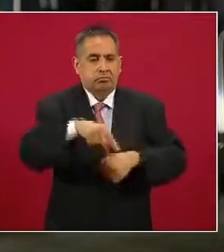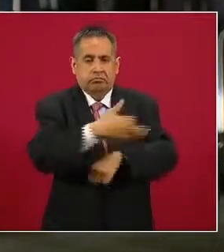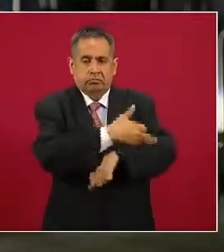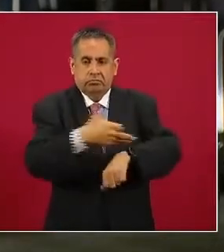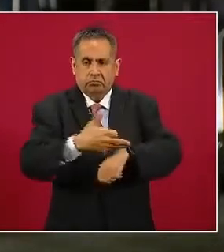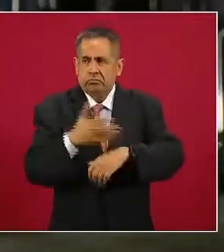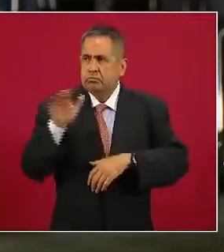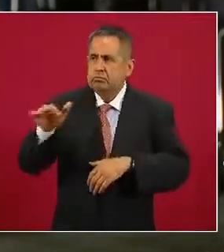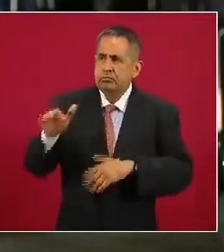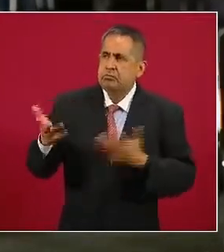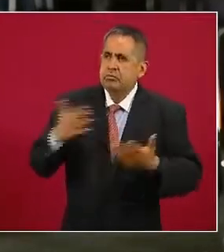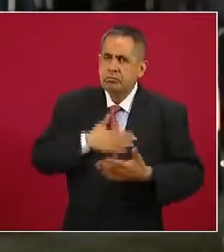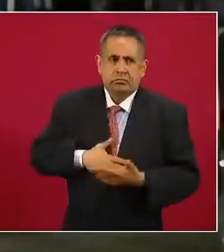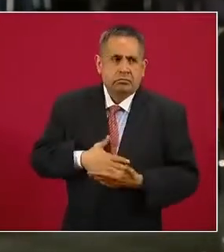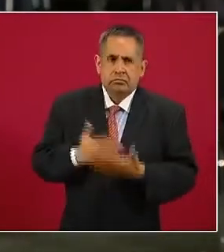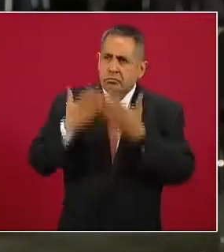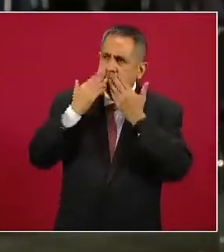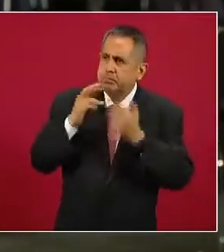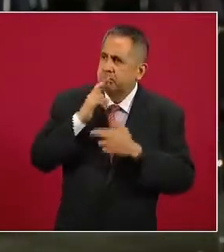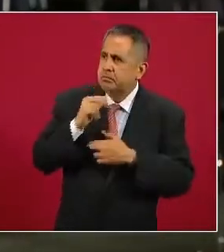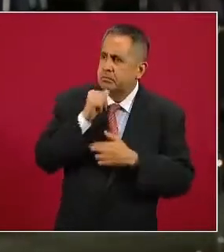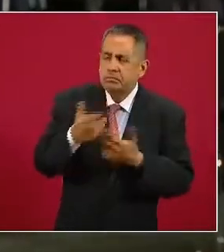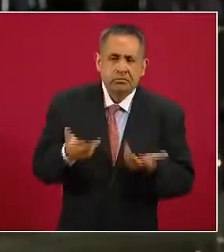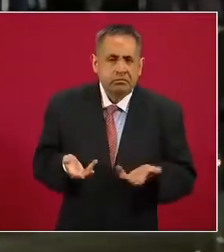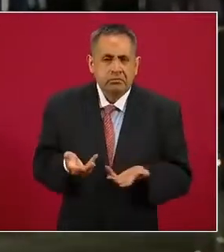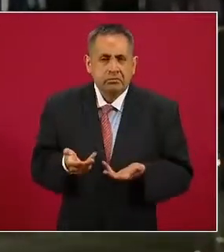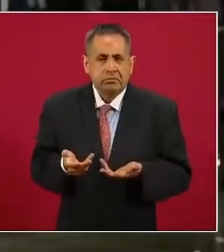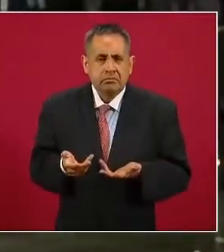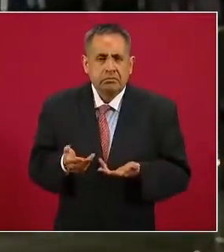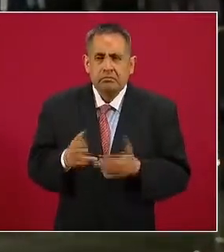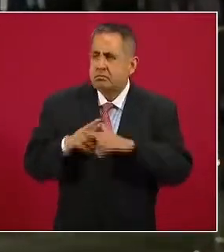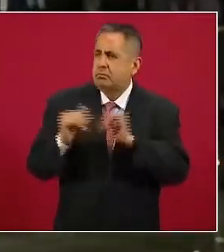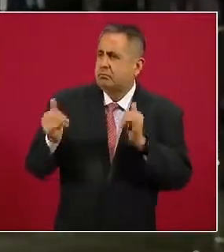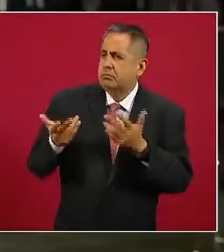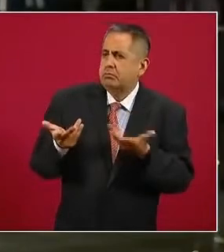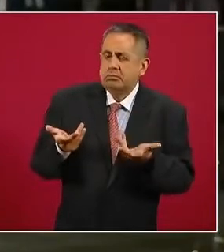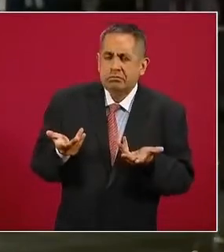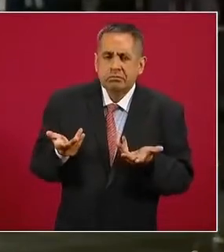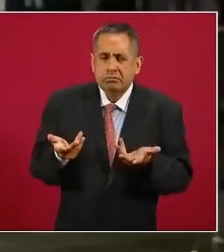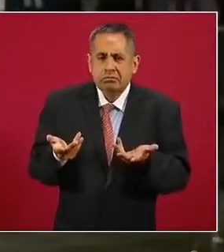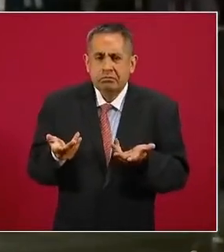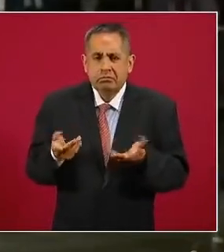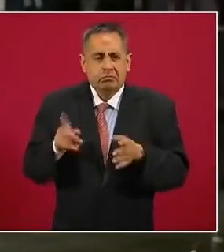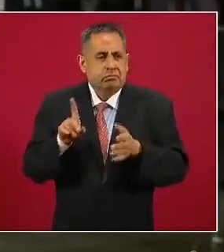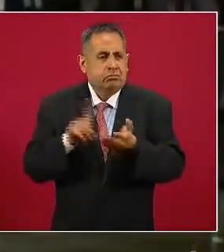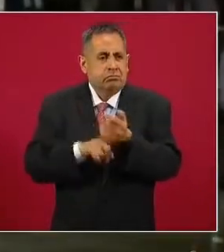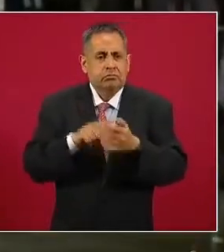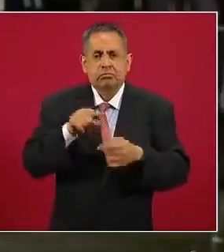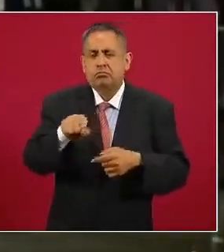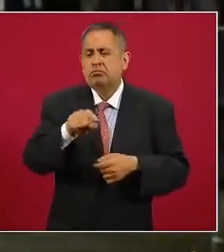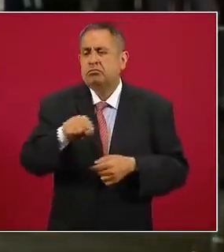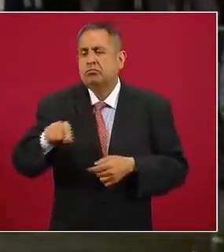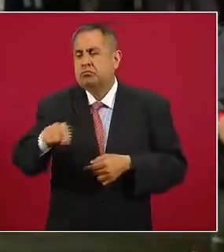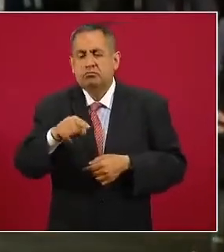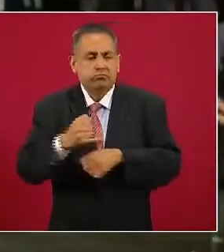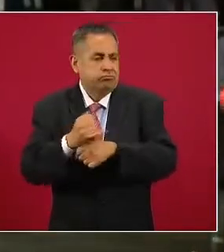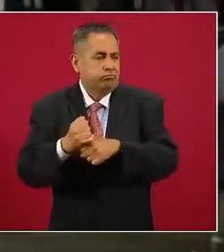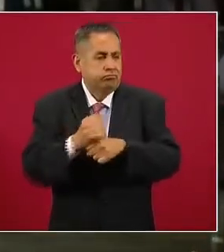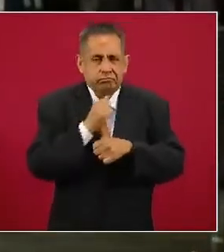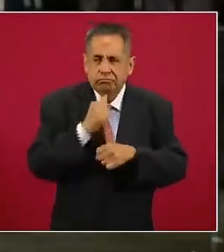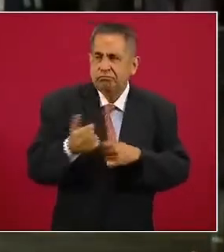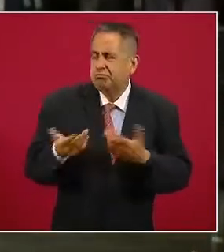sí es justo que no haya solamente que solo no haya colusión entre quienes estén integrando la investigación